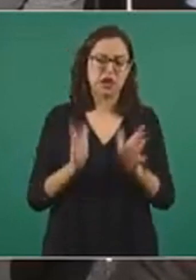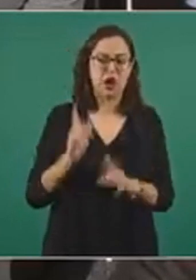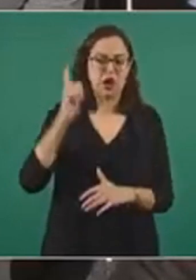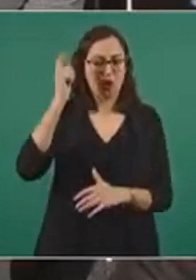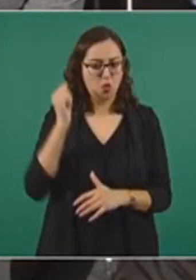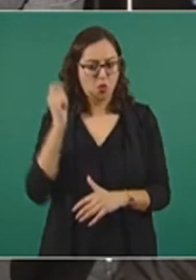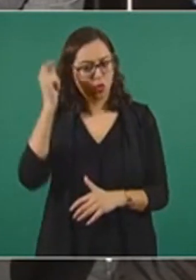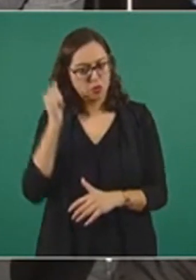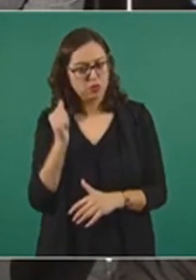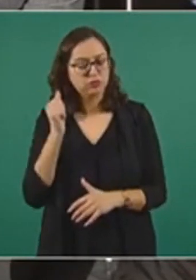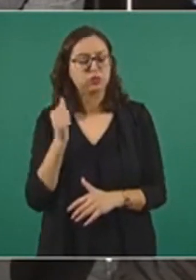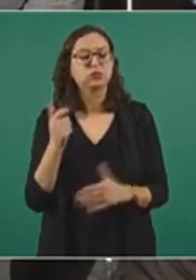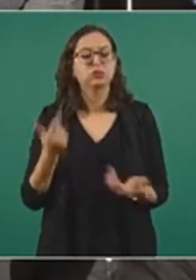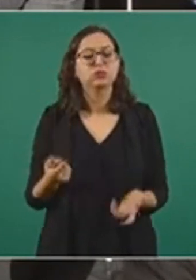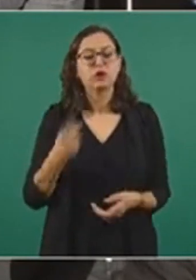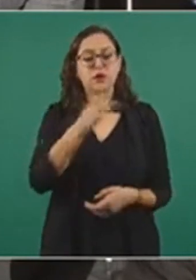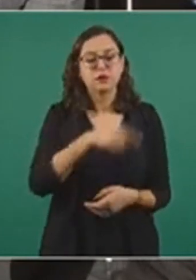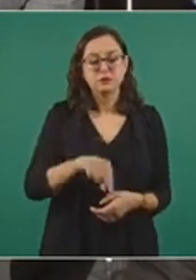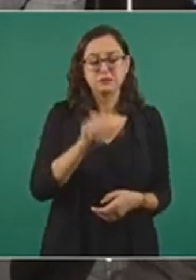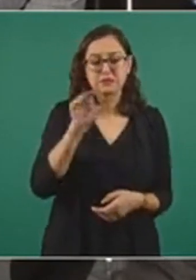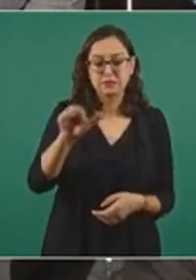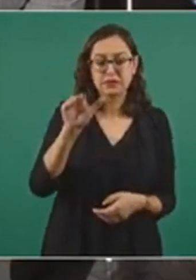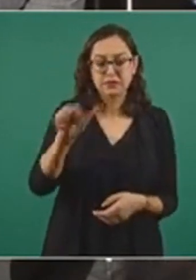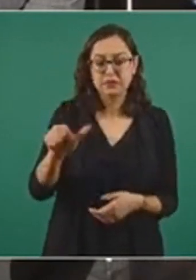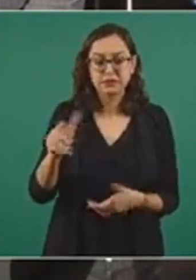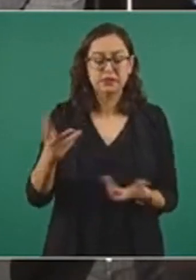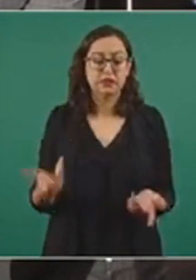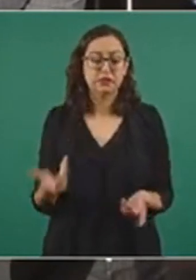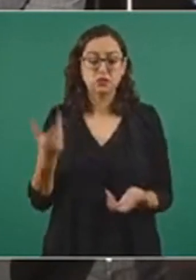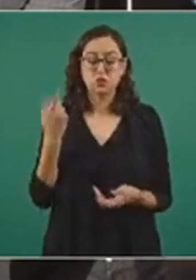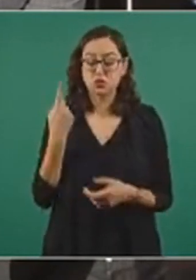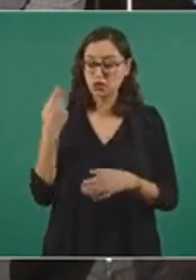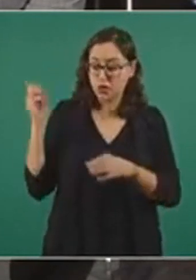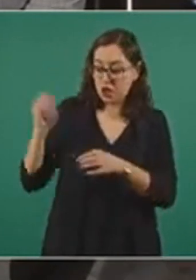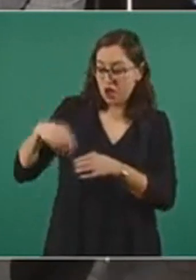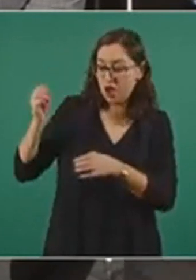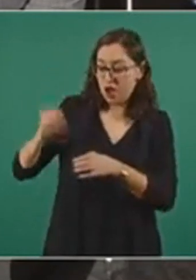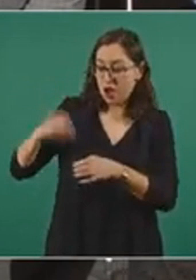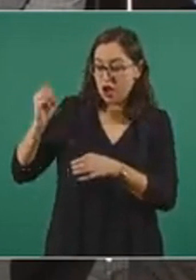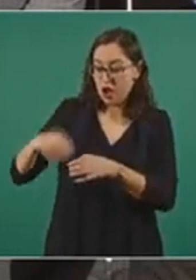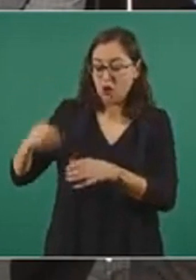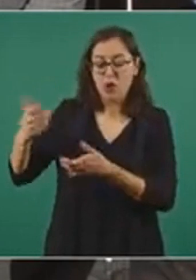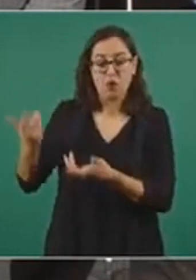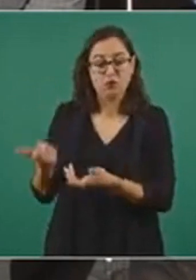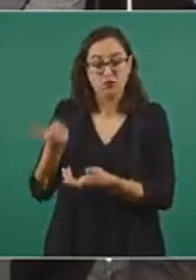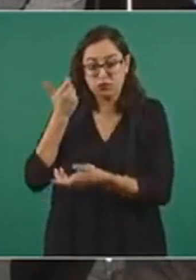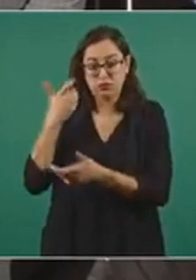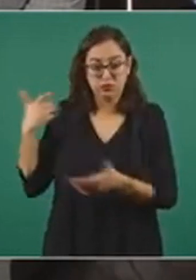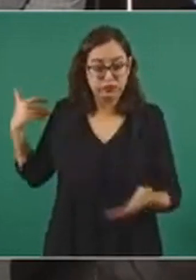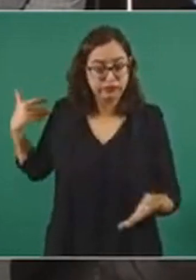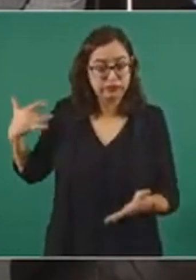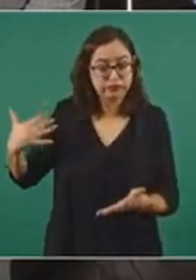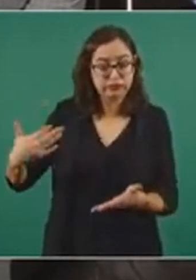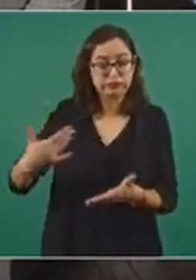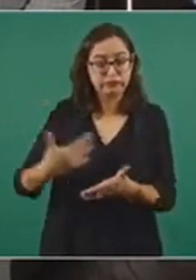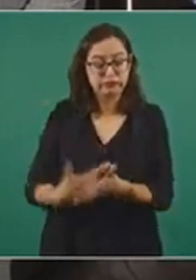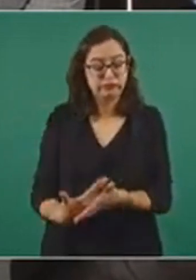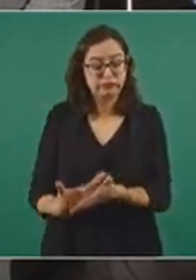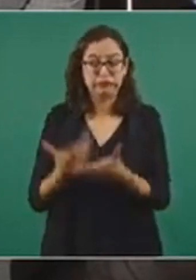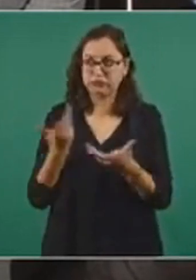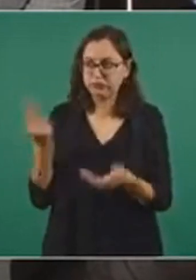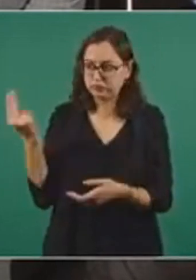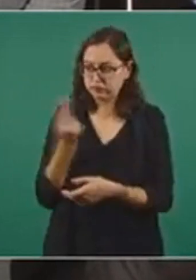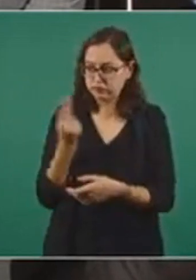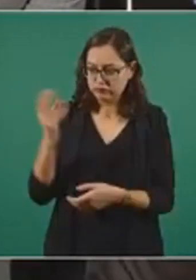están pidiendo se les regrese el ahorro de sesentía y vejez que realizaron durante su vida laboral, que es muy diferente a lo que